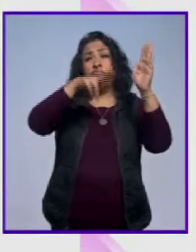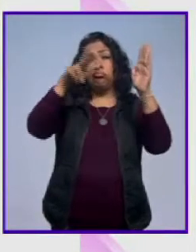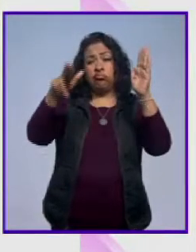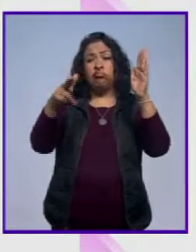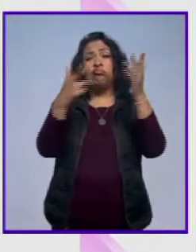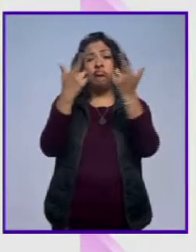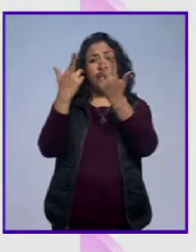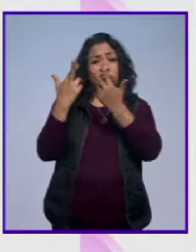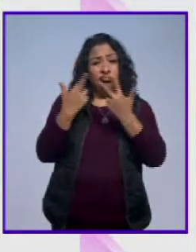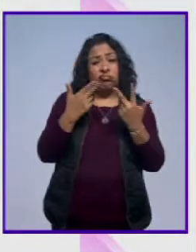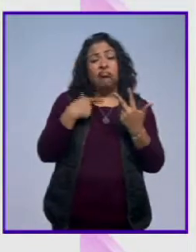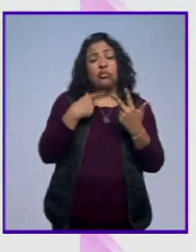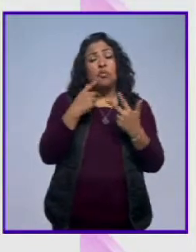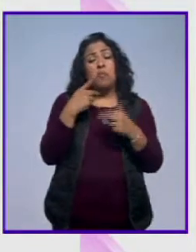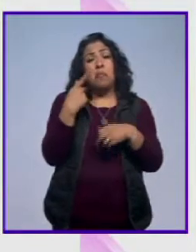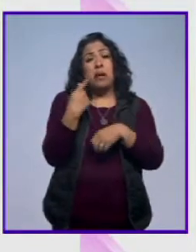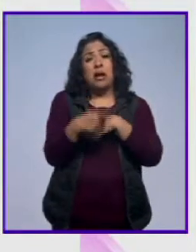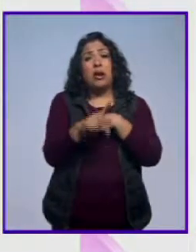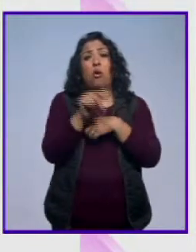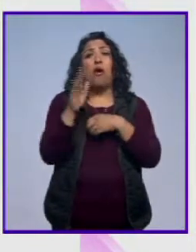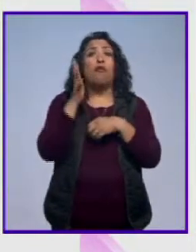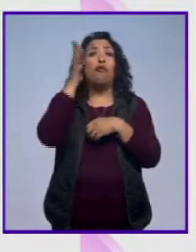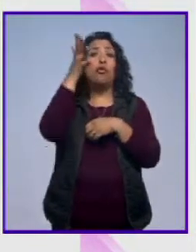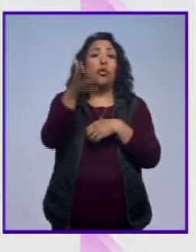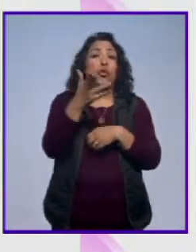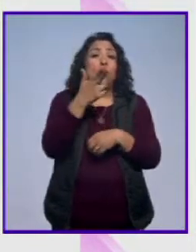poniendo en riesgo su conservación a futuro.